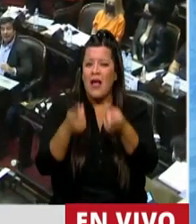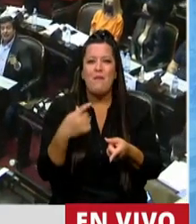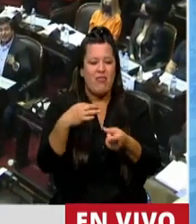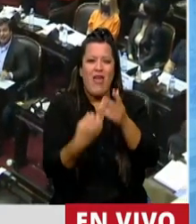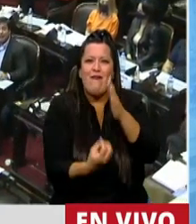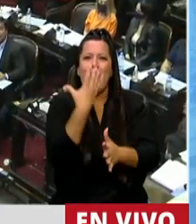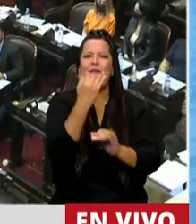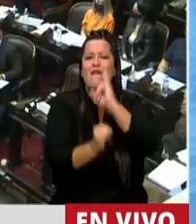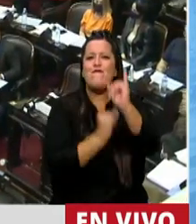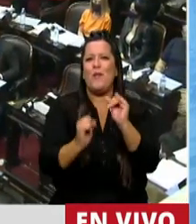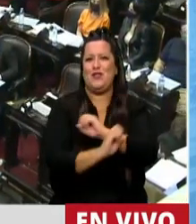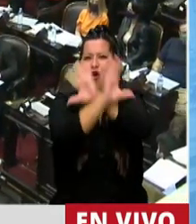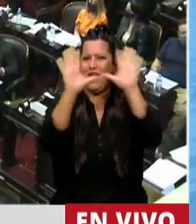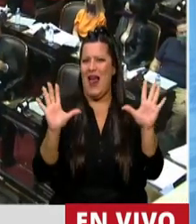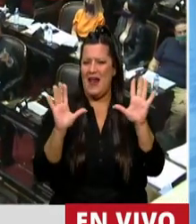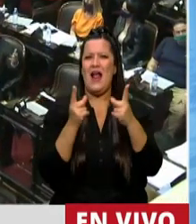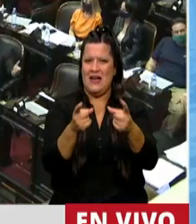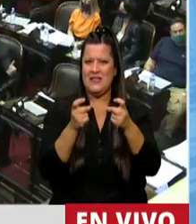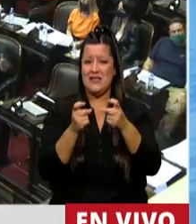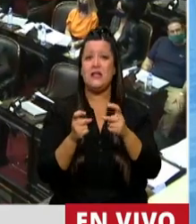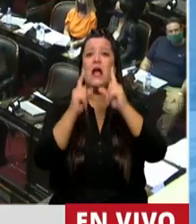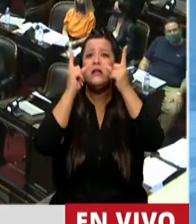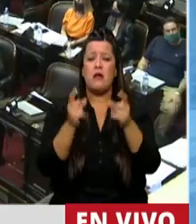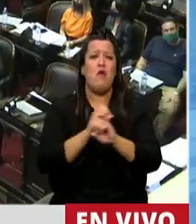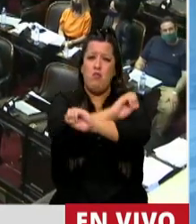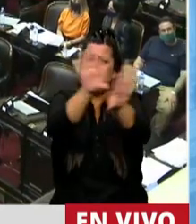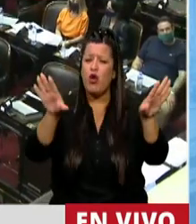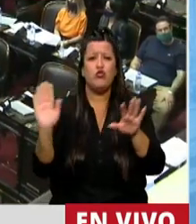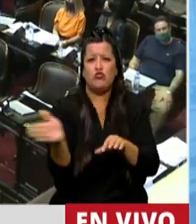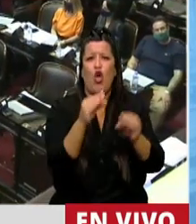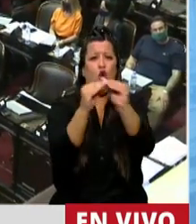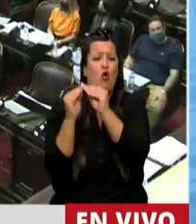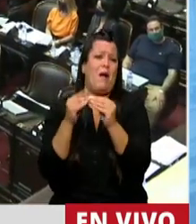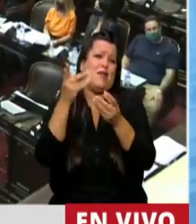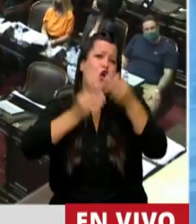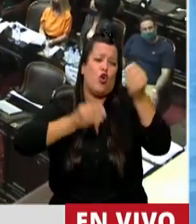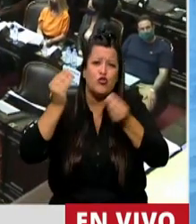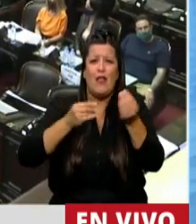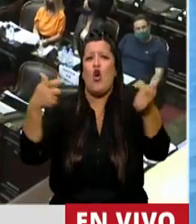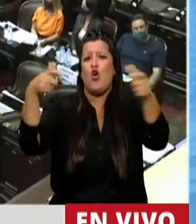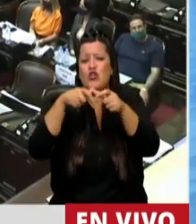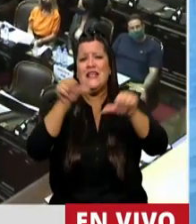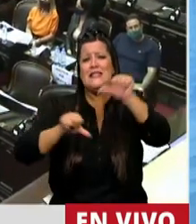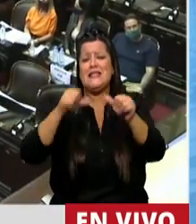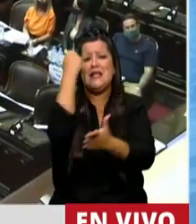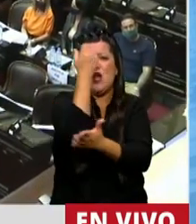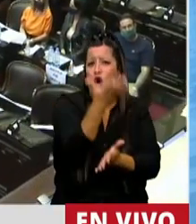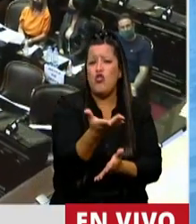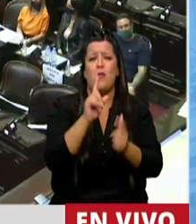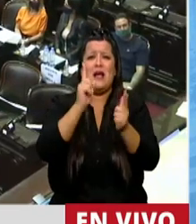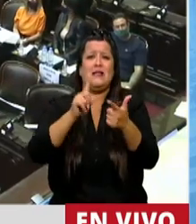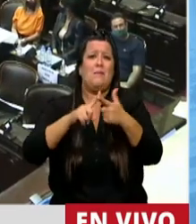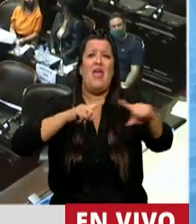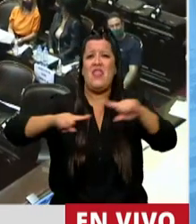genere una información clara, y también se la ha mandado a todos mis colegas contadores del Consejo de Ciencias Económicas, de la